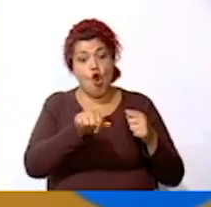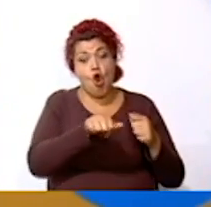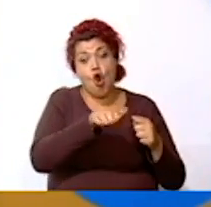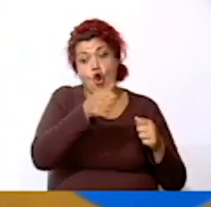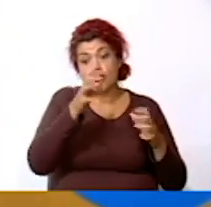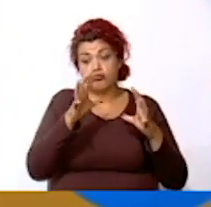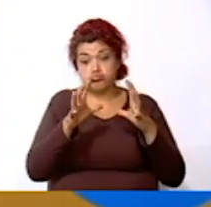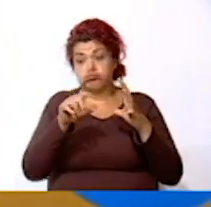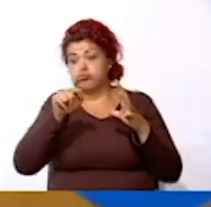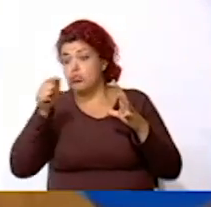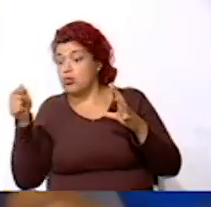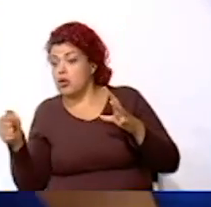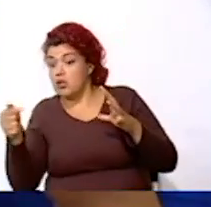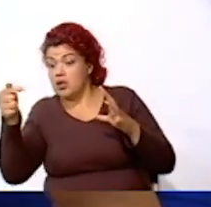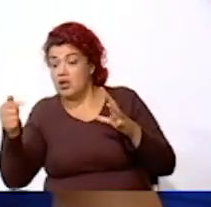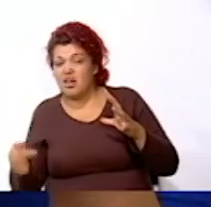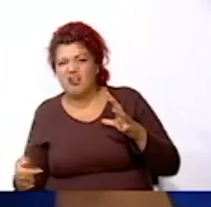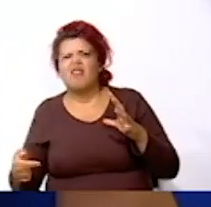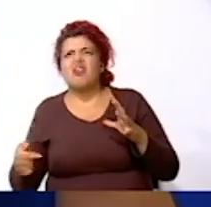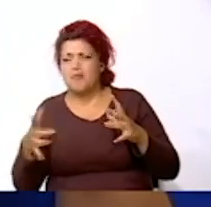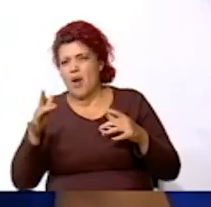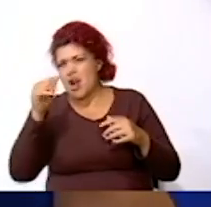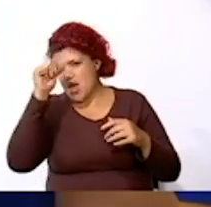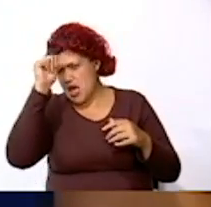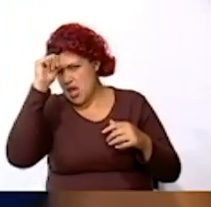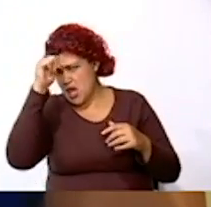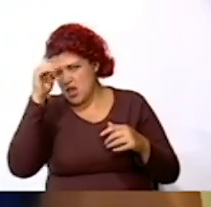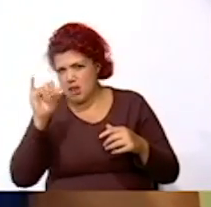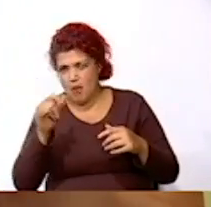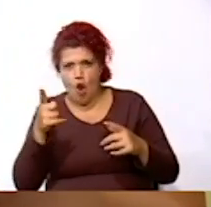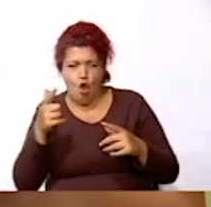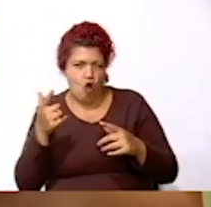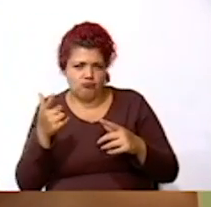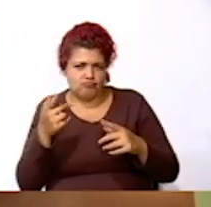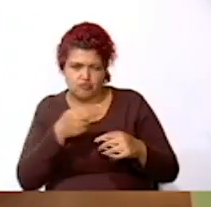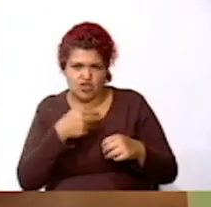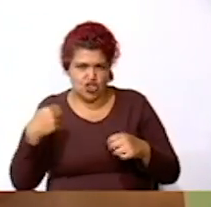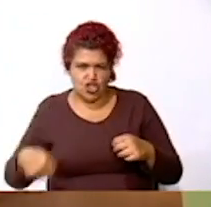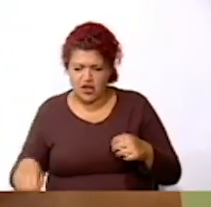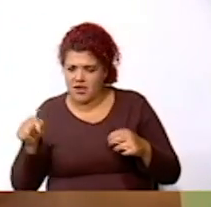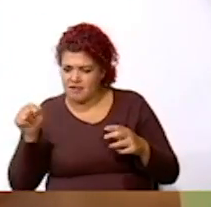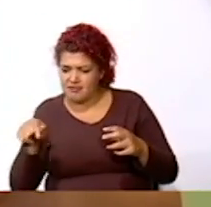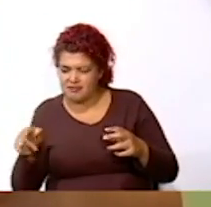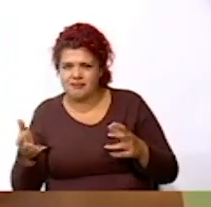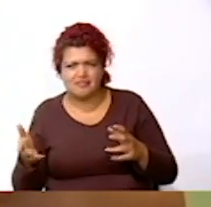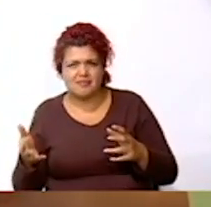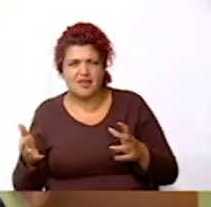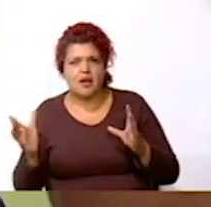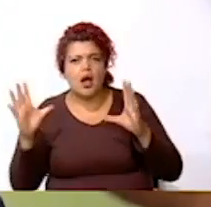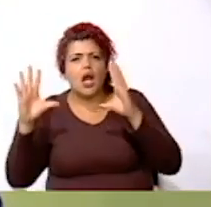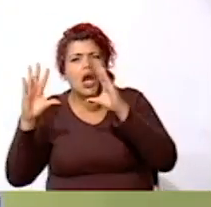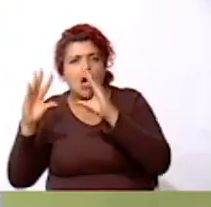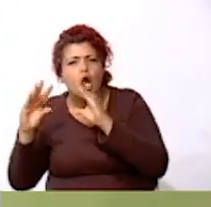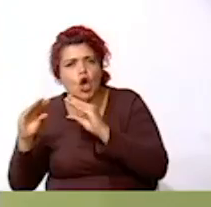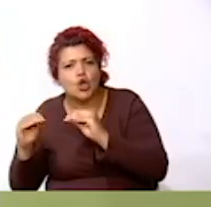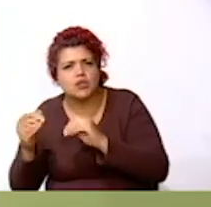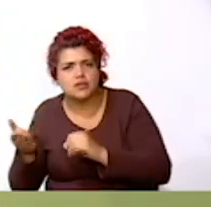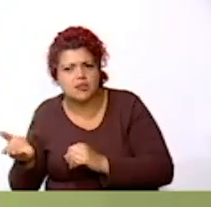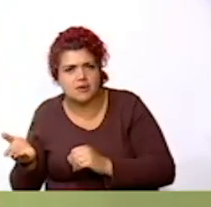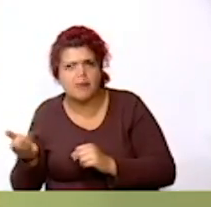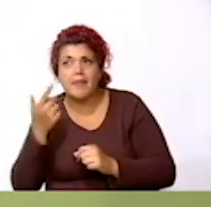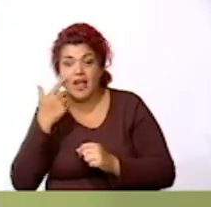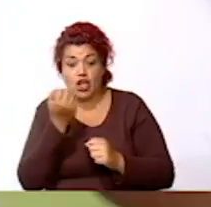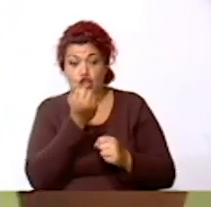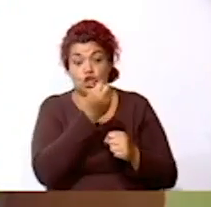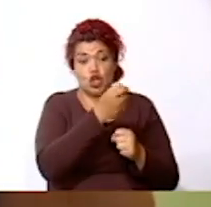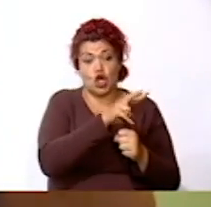otro lado Vamos a tener como la India Por ejemplo O China Vamos a tener la noche 12 horas